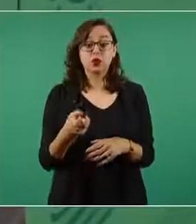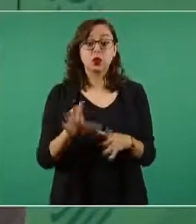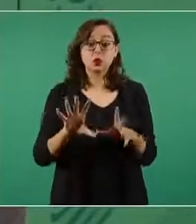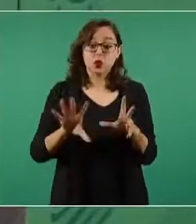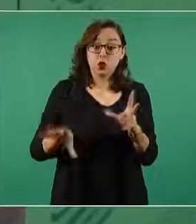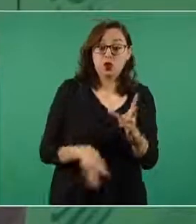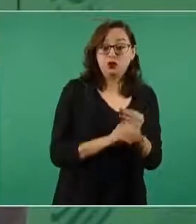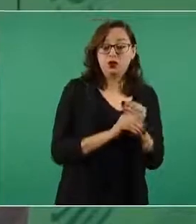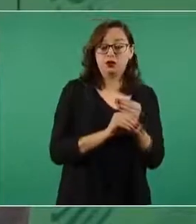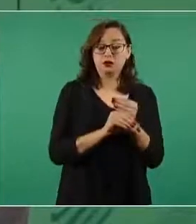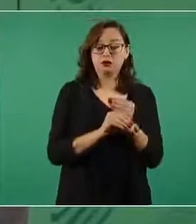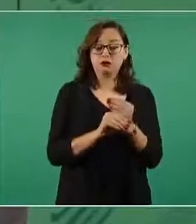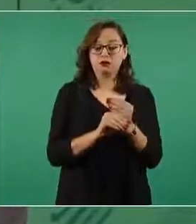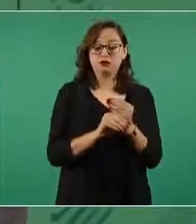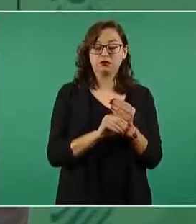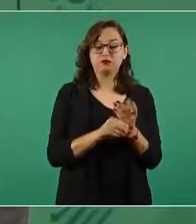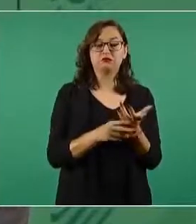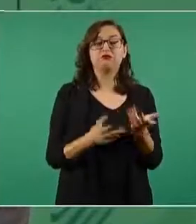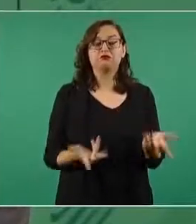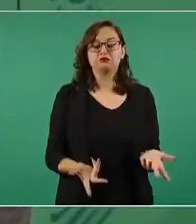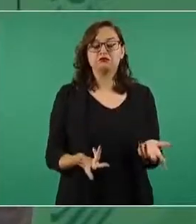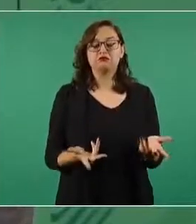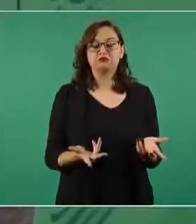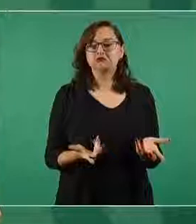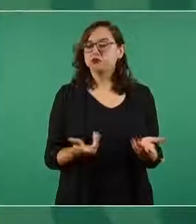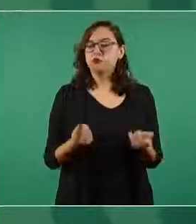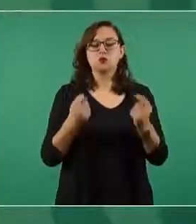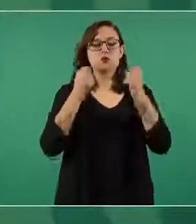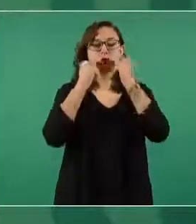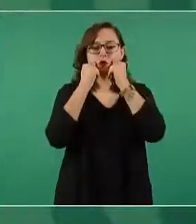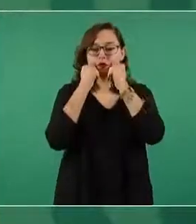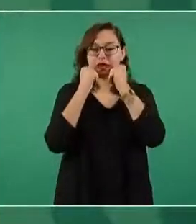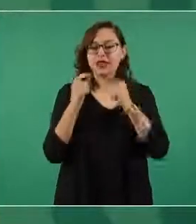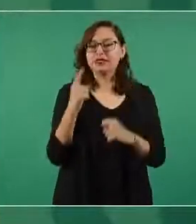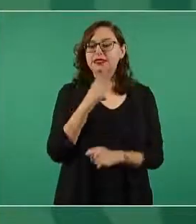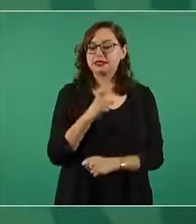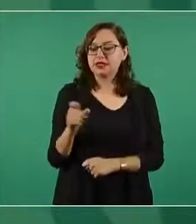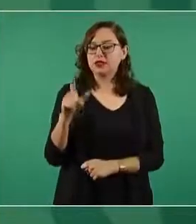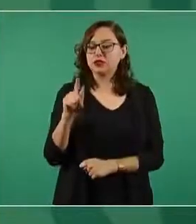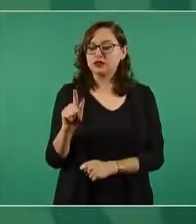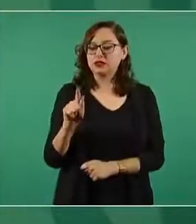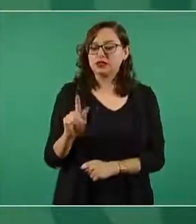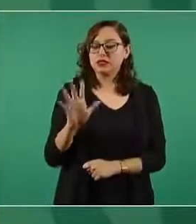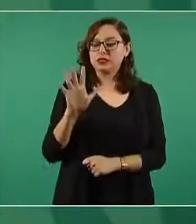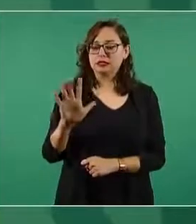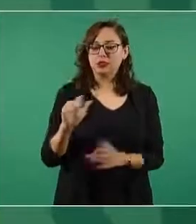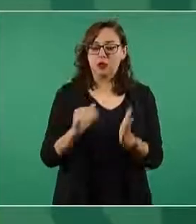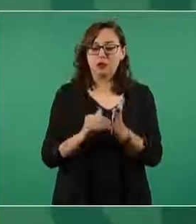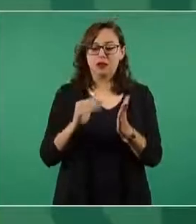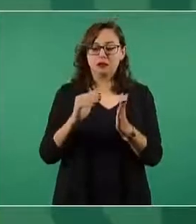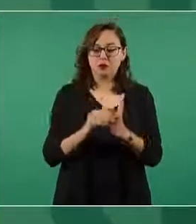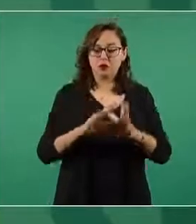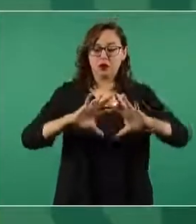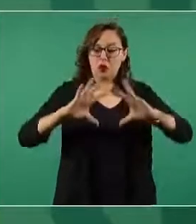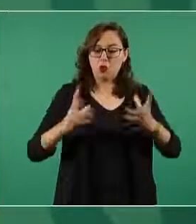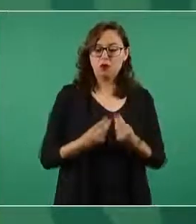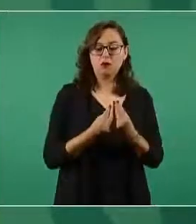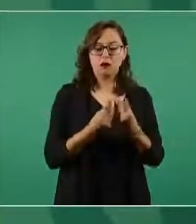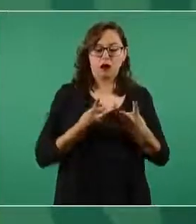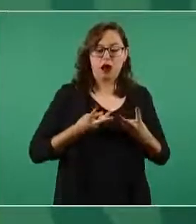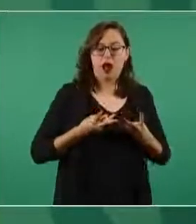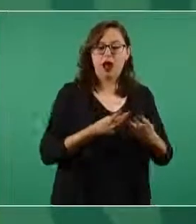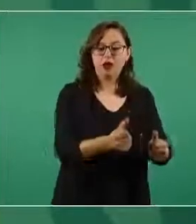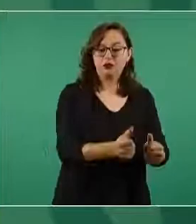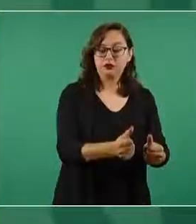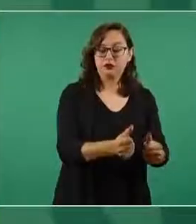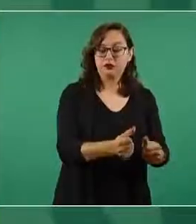son 175 mil millones, para 300 mil que tenían estimado que